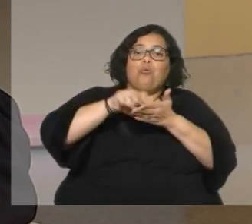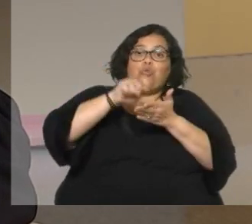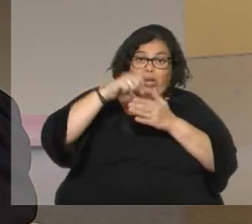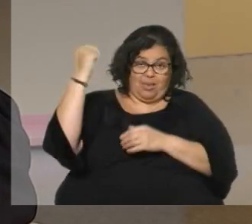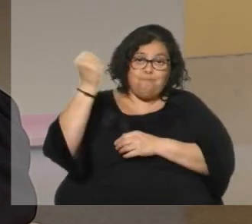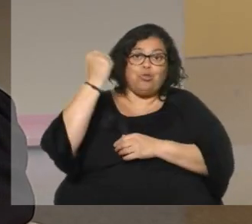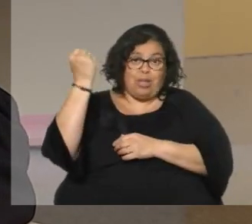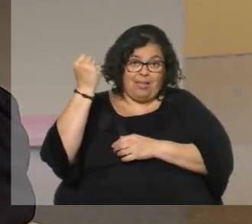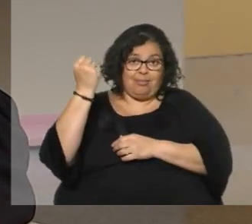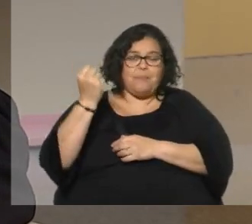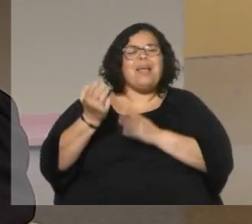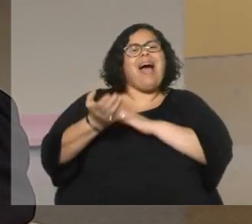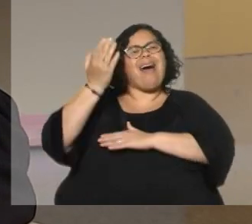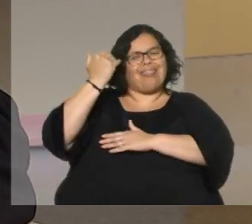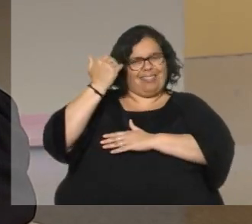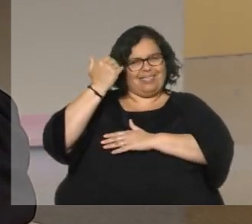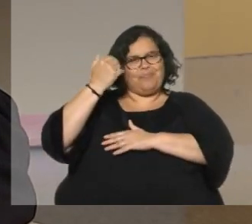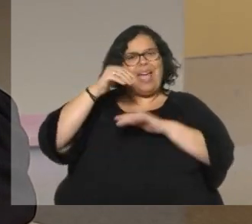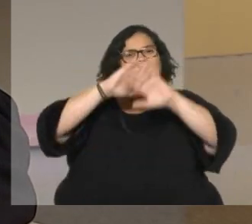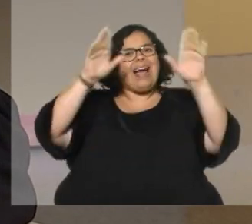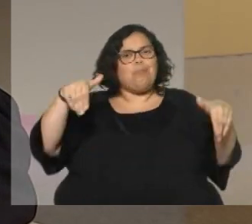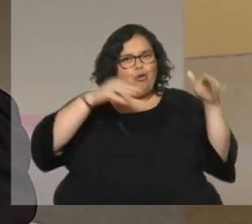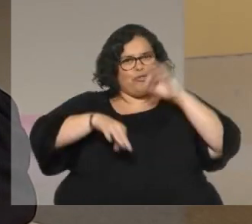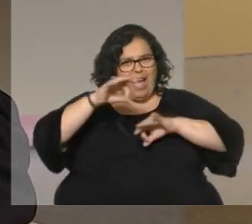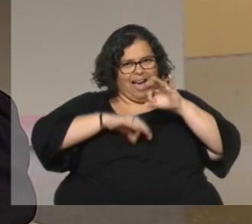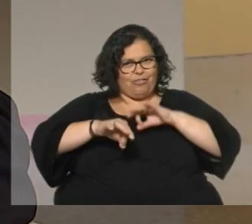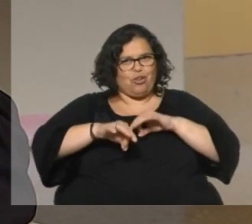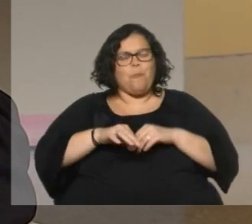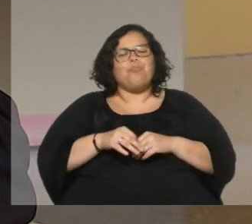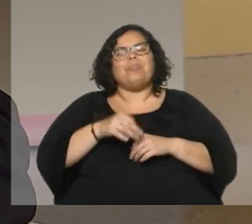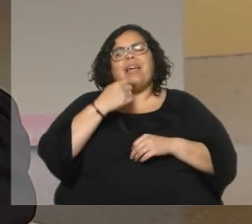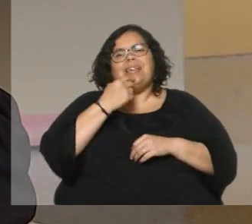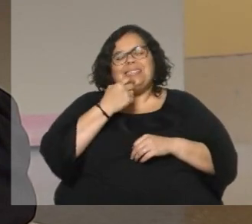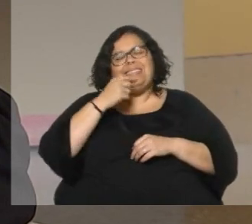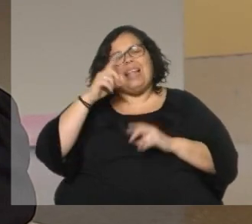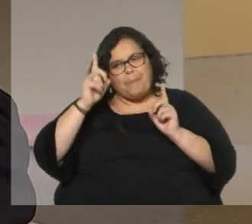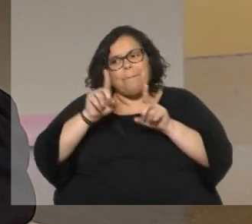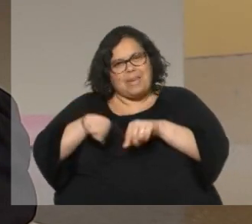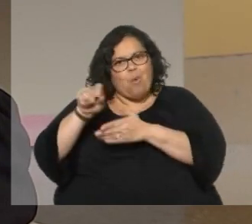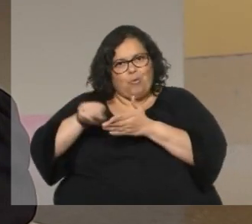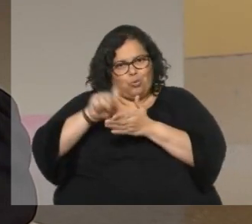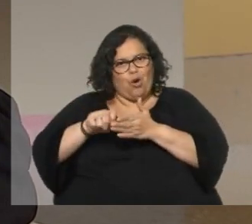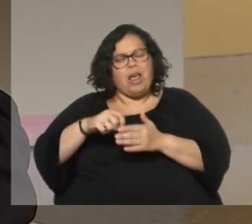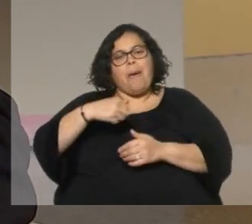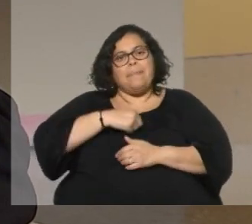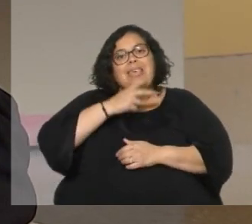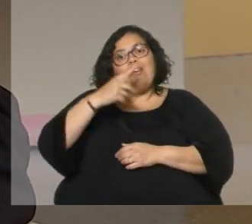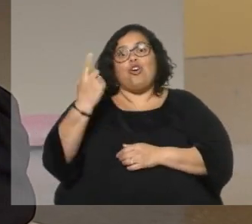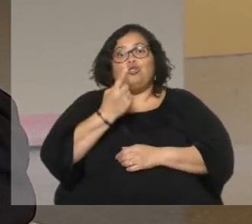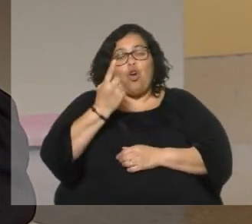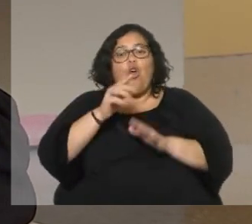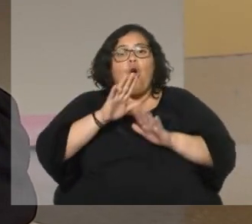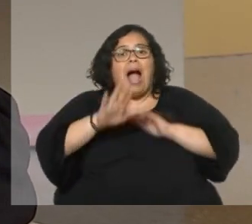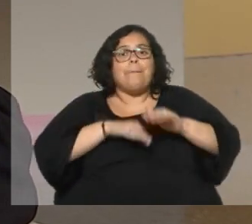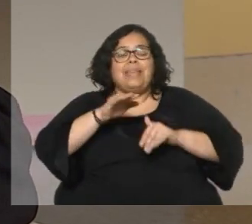el galpón le había hecho una obra a él que se llamaba mi hijo solo camino un poco más lento que también tuvo mucho suceso y creo que es una oportunidad para